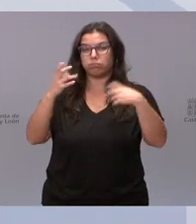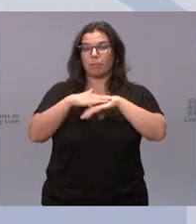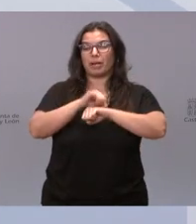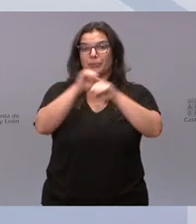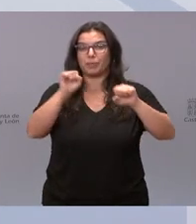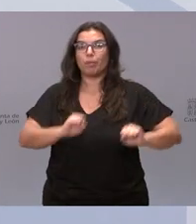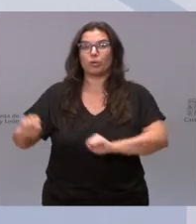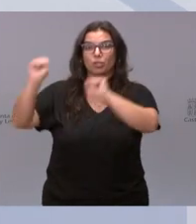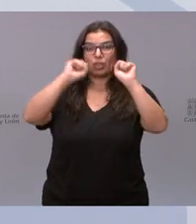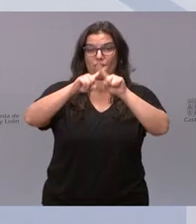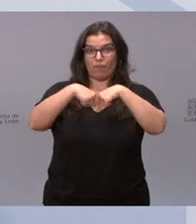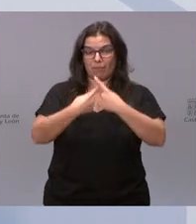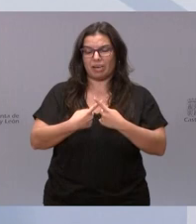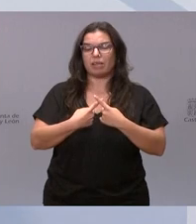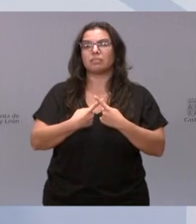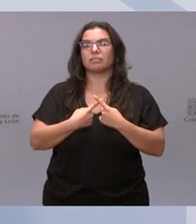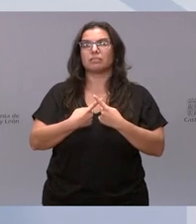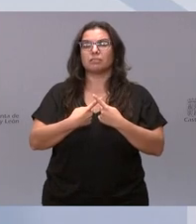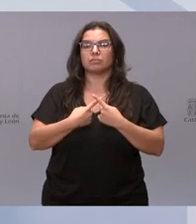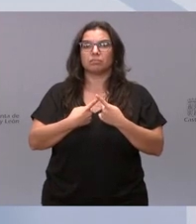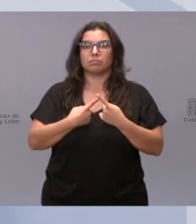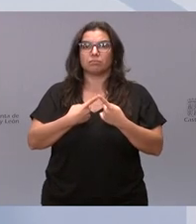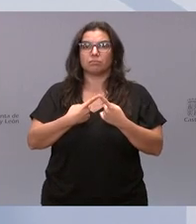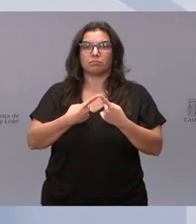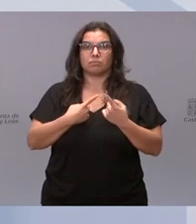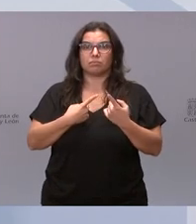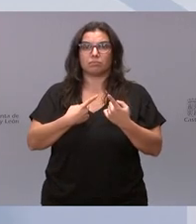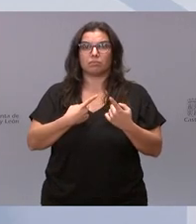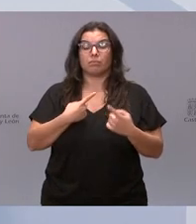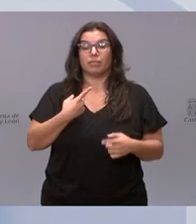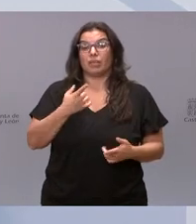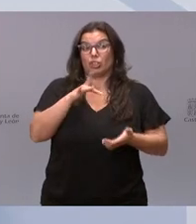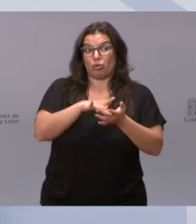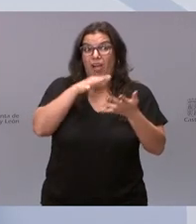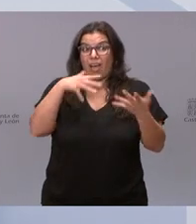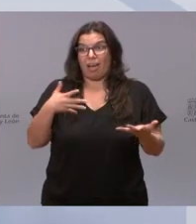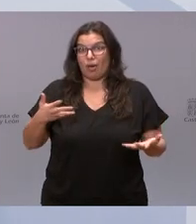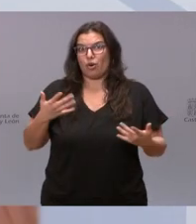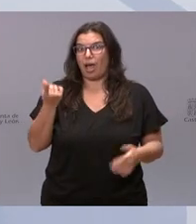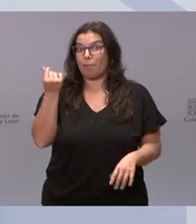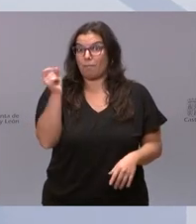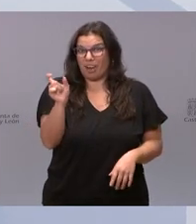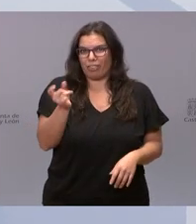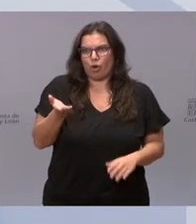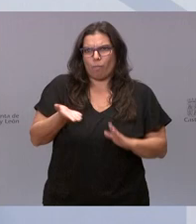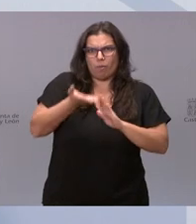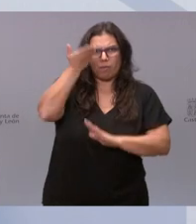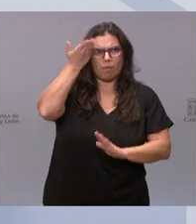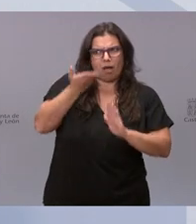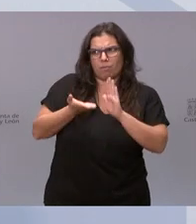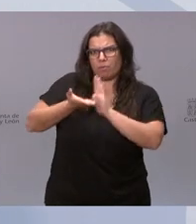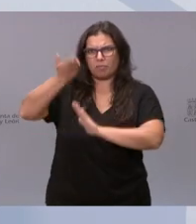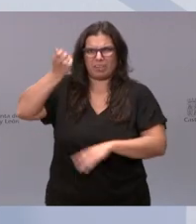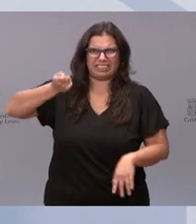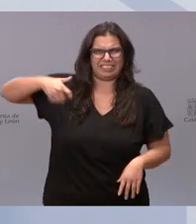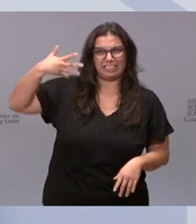protección de las familias frente a la subida de precios que estamos sufriendo en el